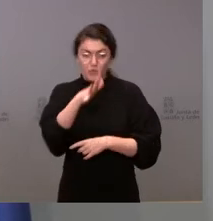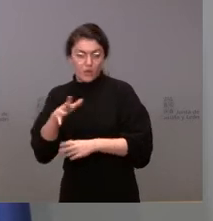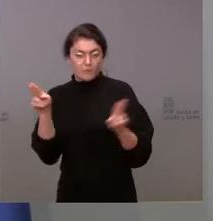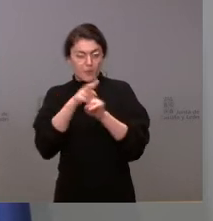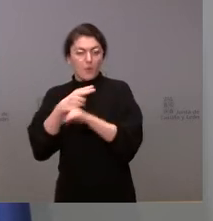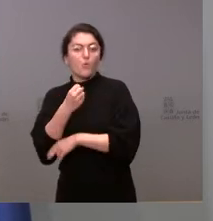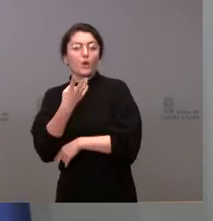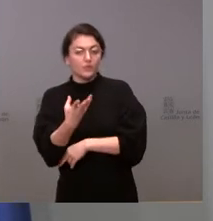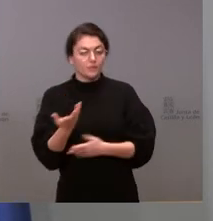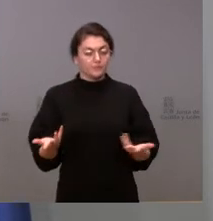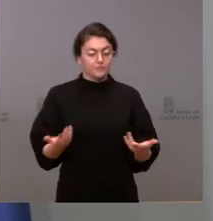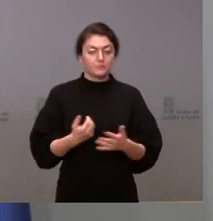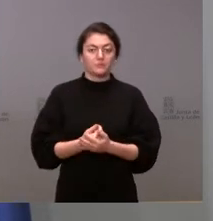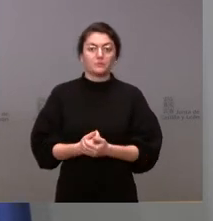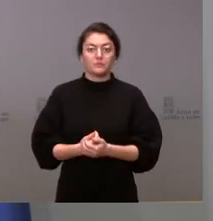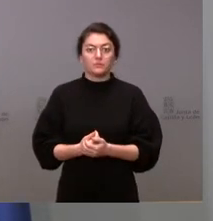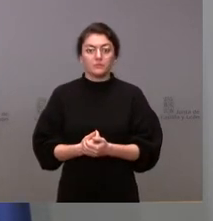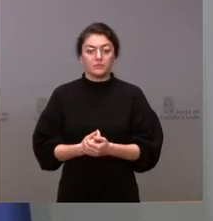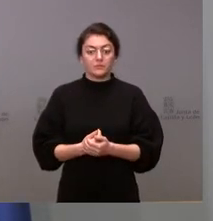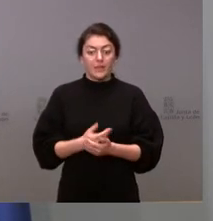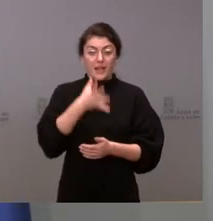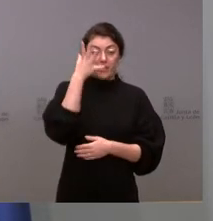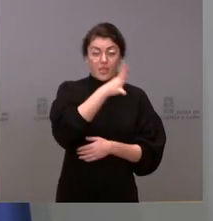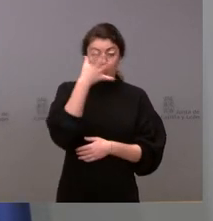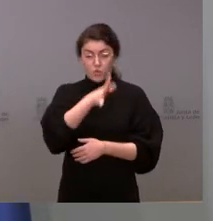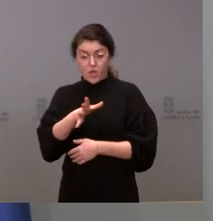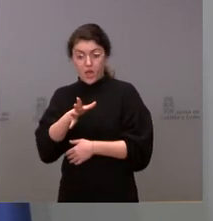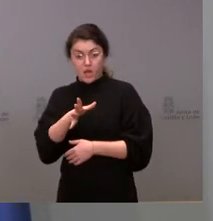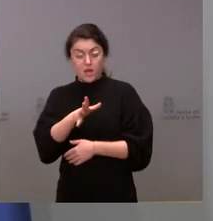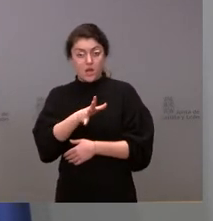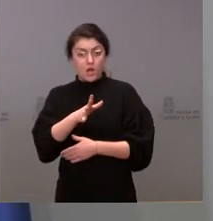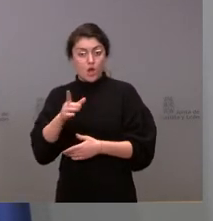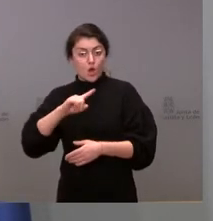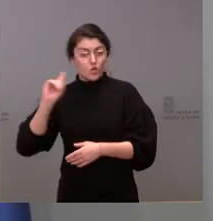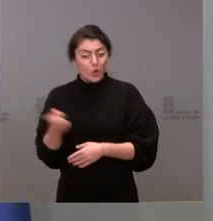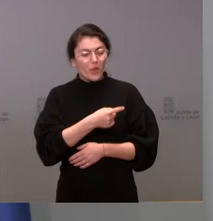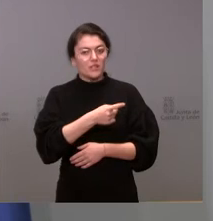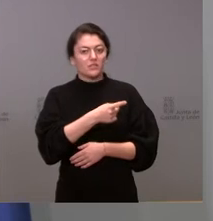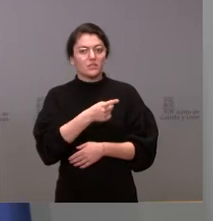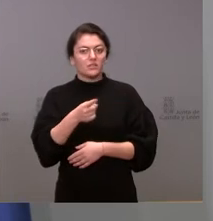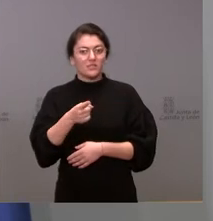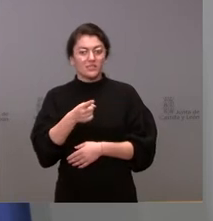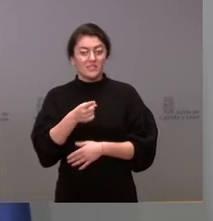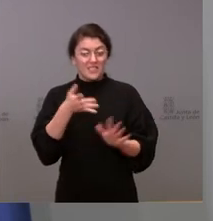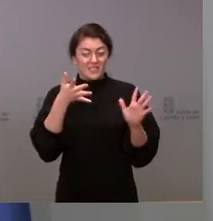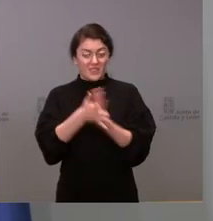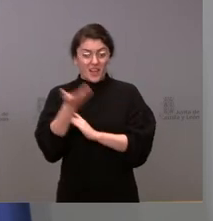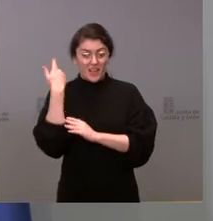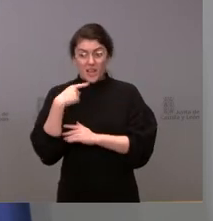Bien, ahí quiero señalar que de todas las denuncias que se habían planteado y cuyo procedimiento se había iniciado, no todas se habían pagado ya.